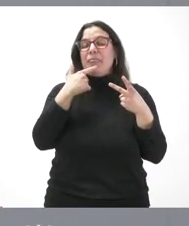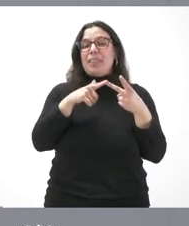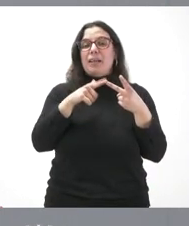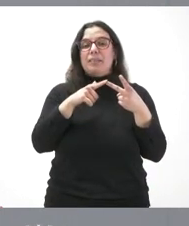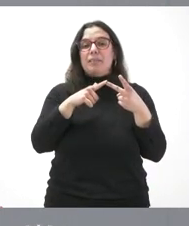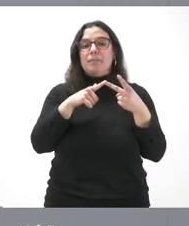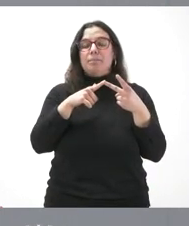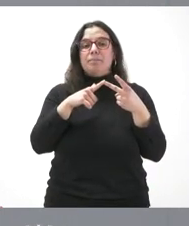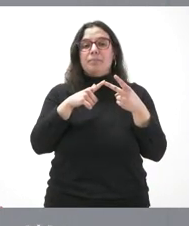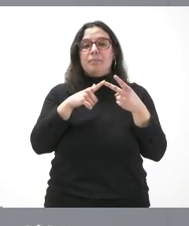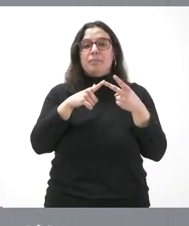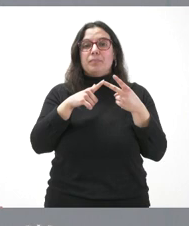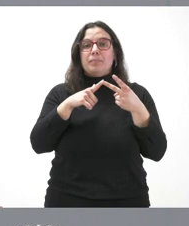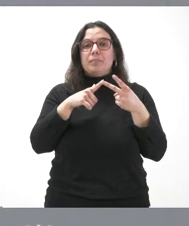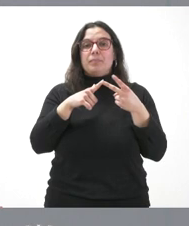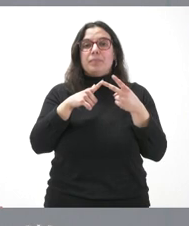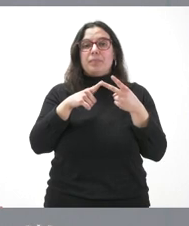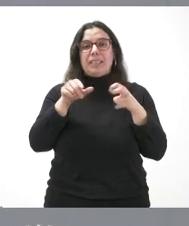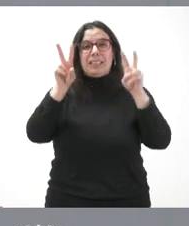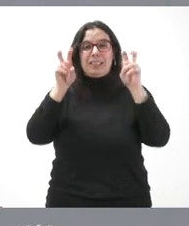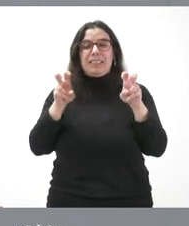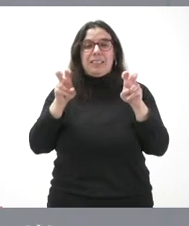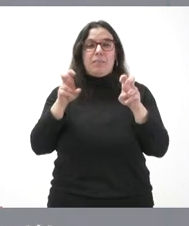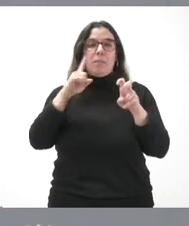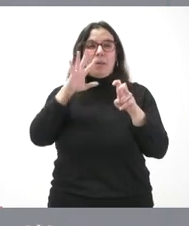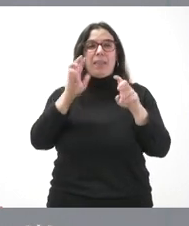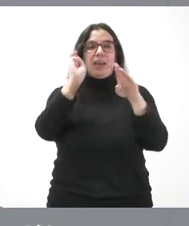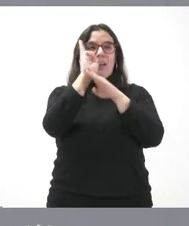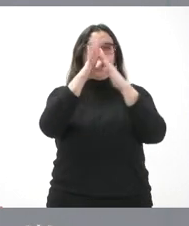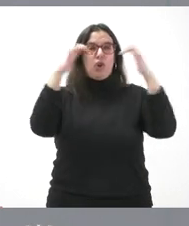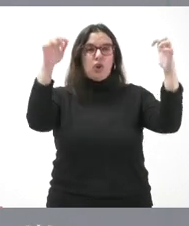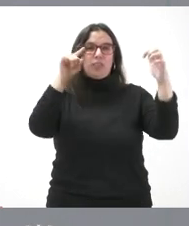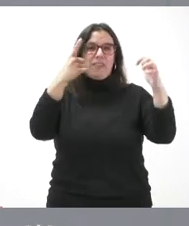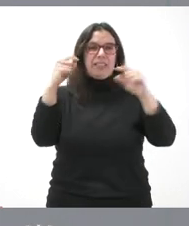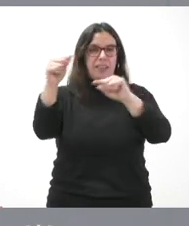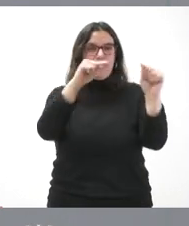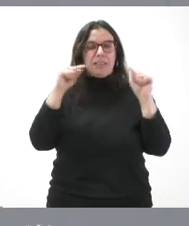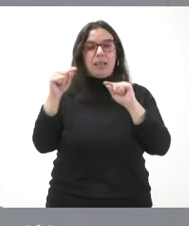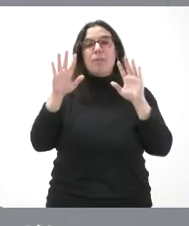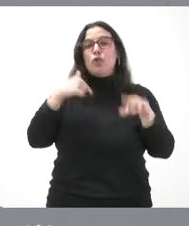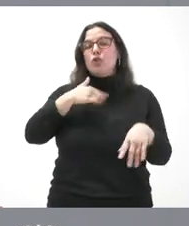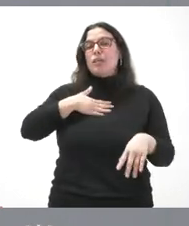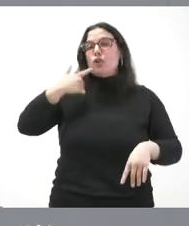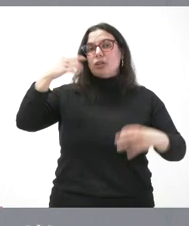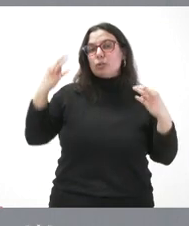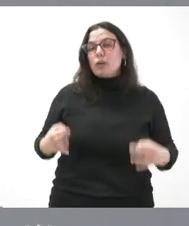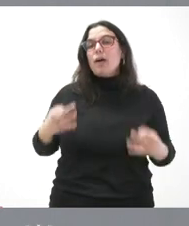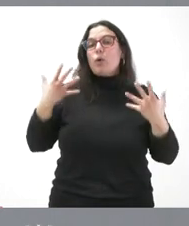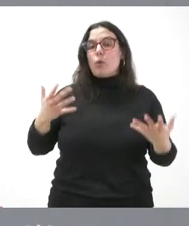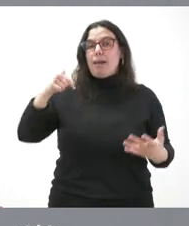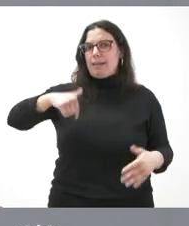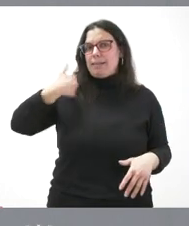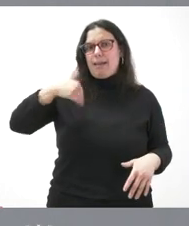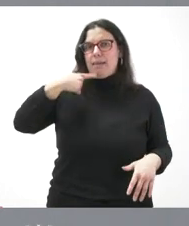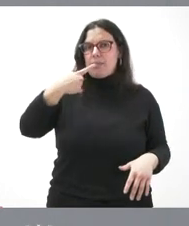pide que creo que este es asunto que se lleva al ámbito parlamentario, se debatirá allí, pero yo lo que quiero es garantizar desde aquí